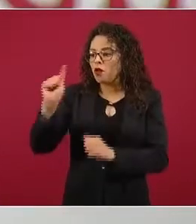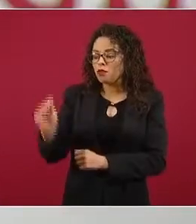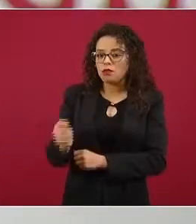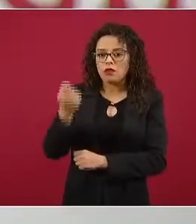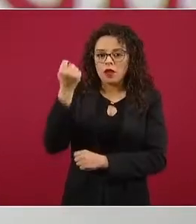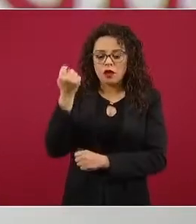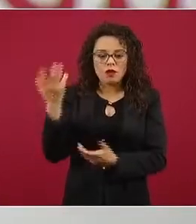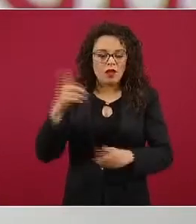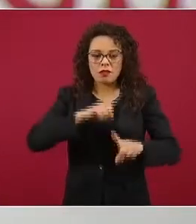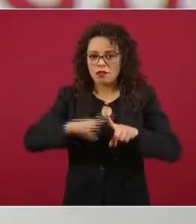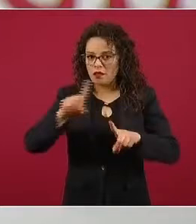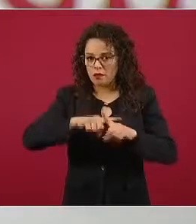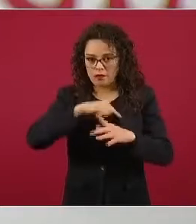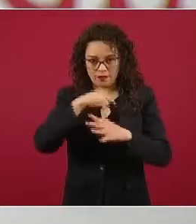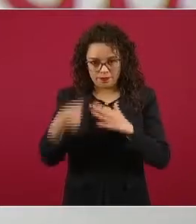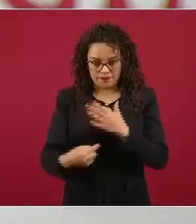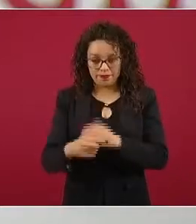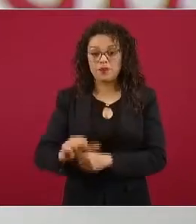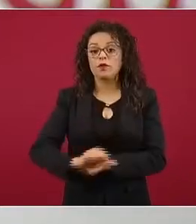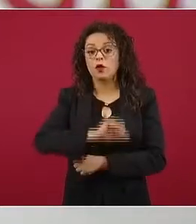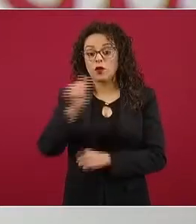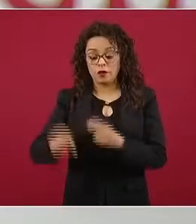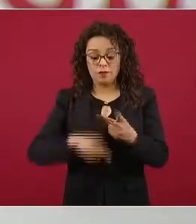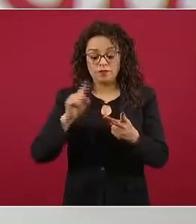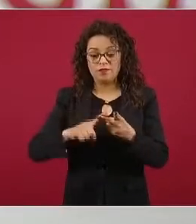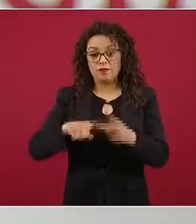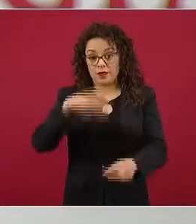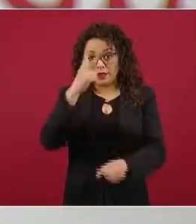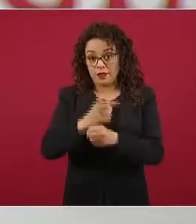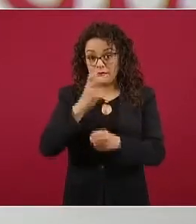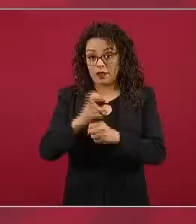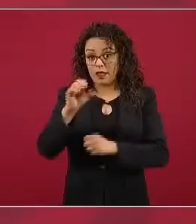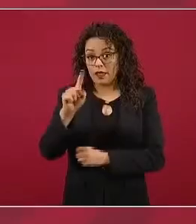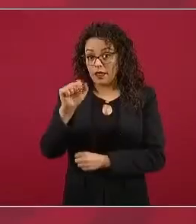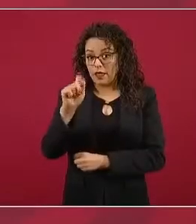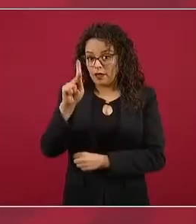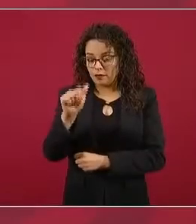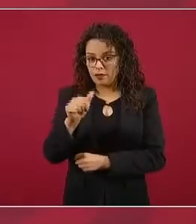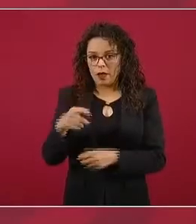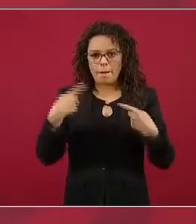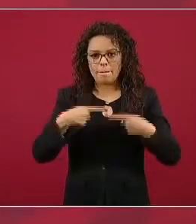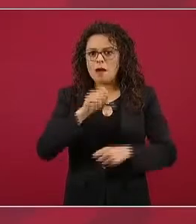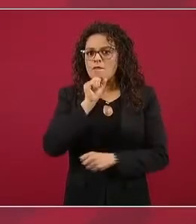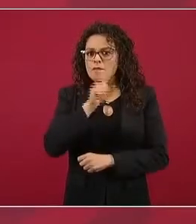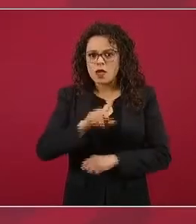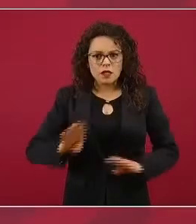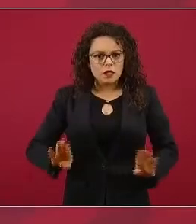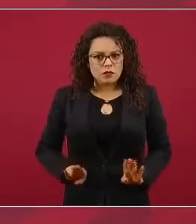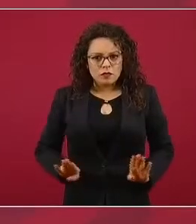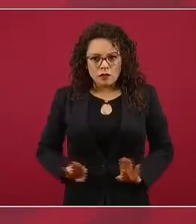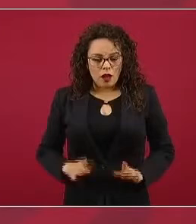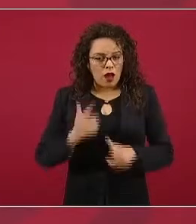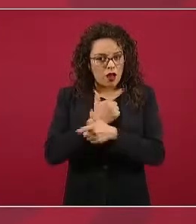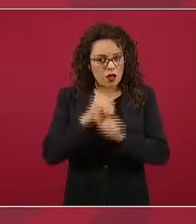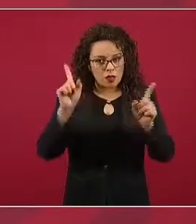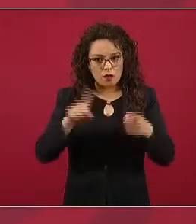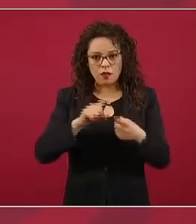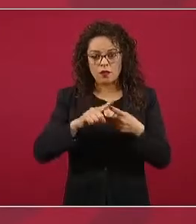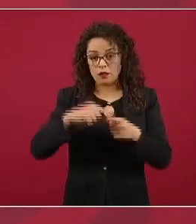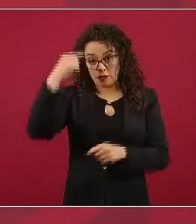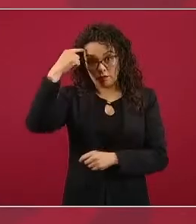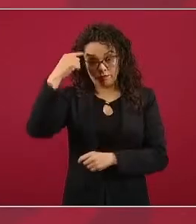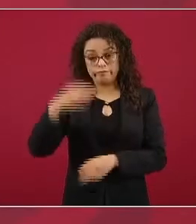Luego viene la etapa dos, participan también personas con las mismas características, plena libertad, pleno